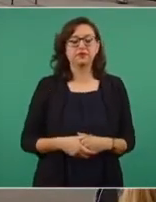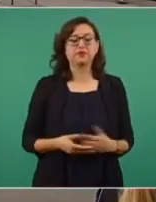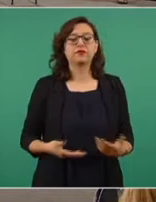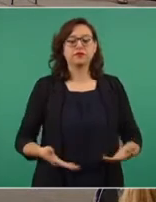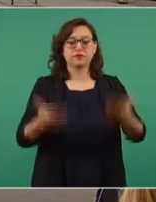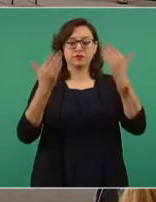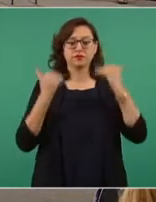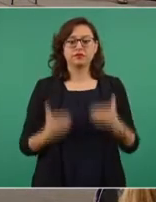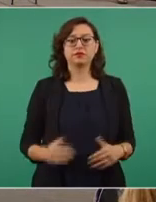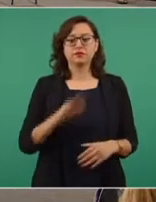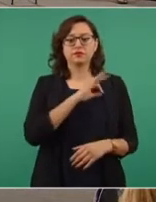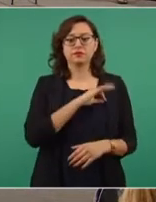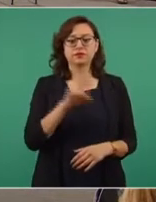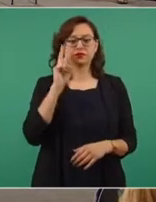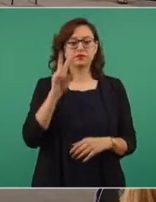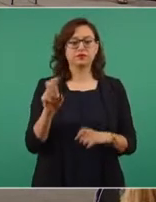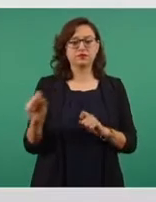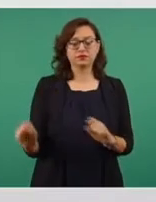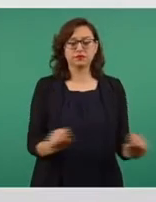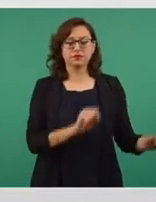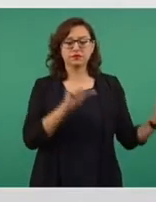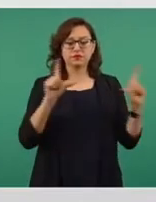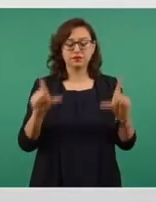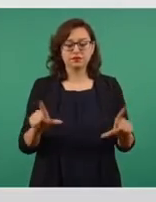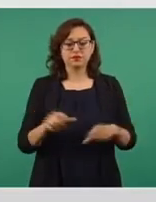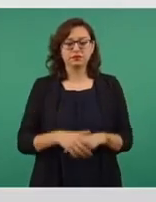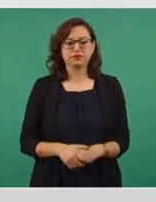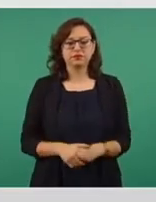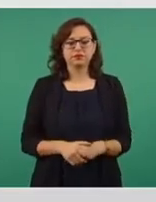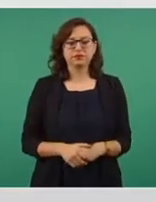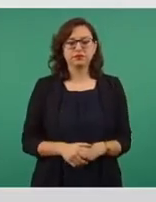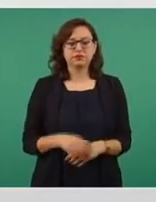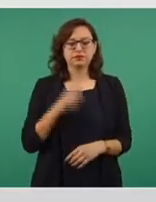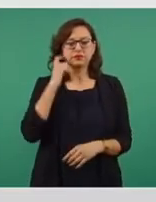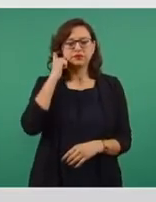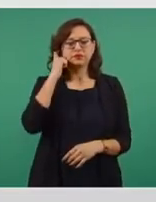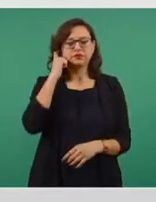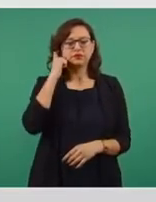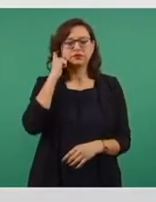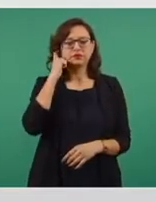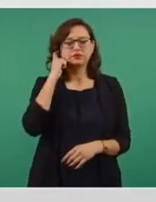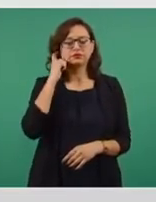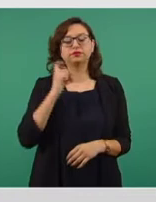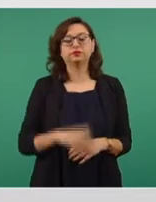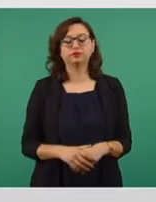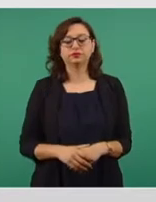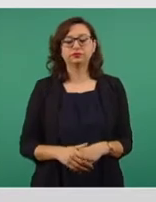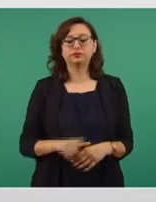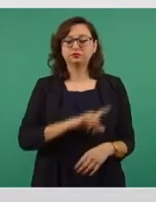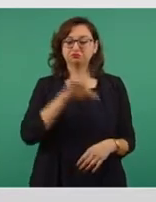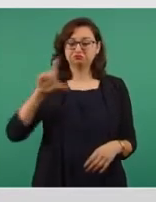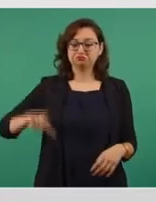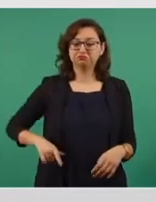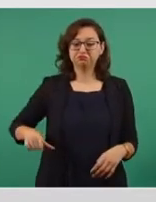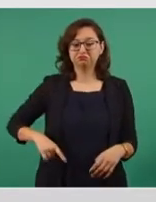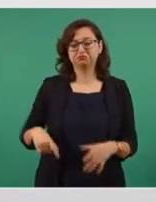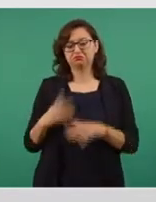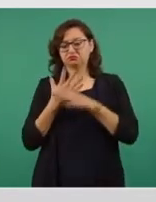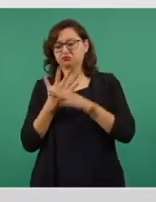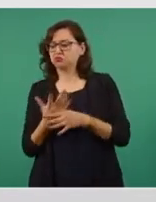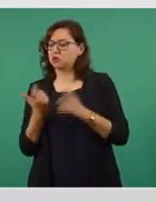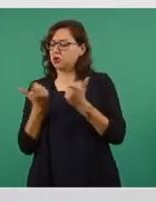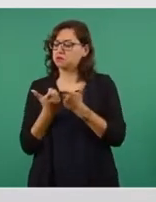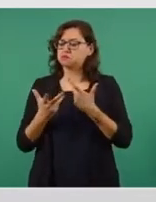pueden ver que eran épocas en las que los gobiernos hablaban mucho de competencia económica, que